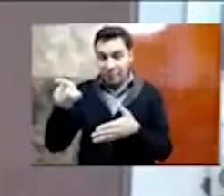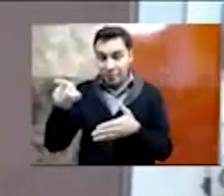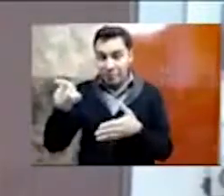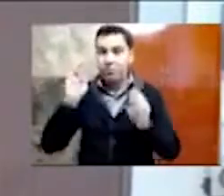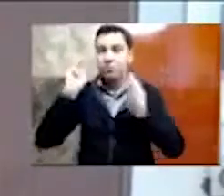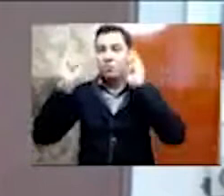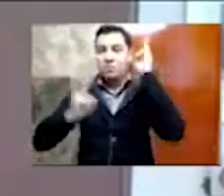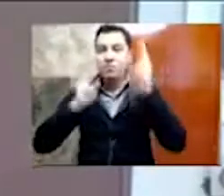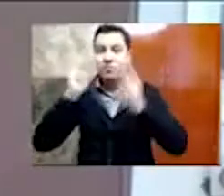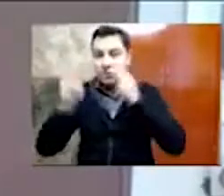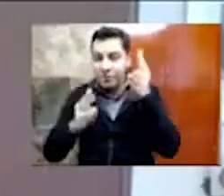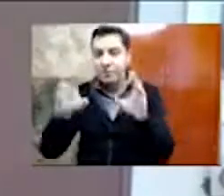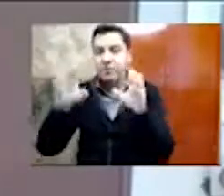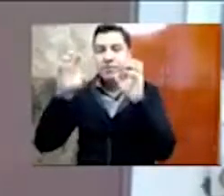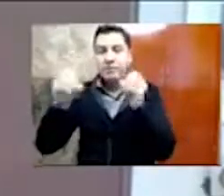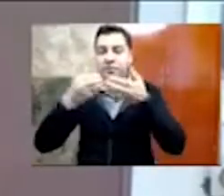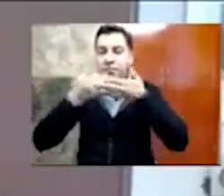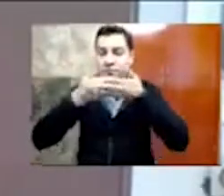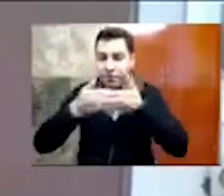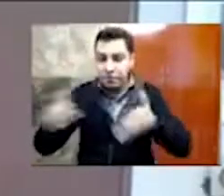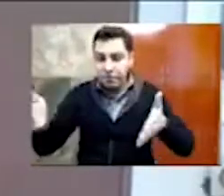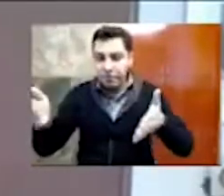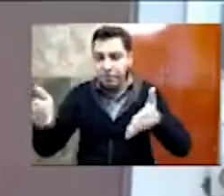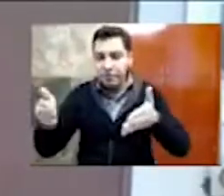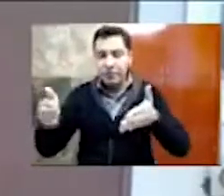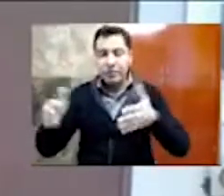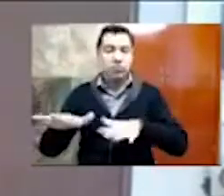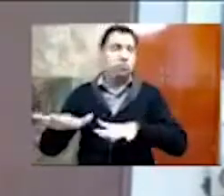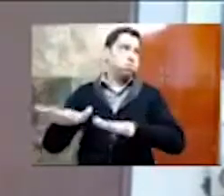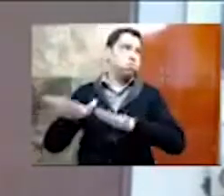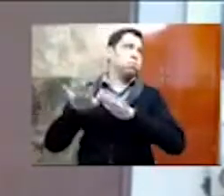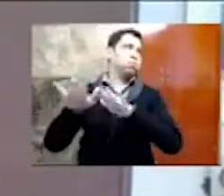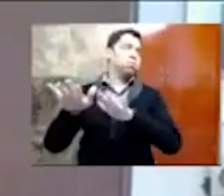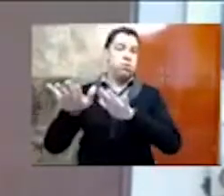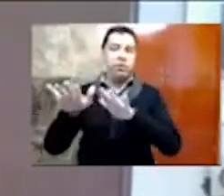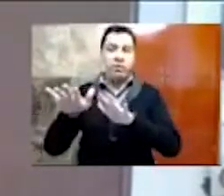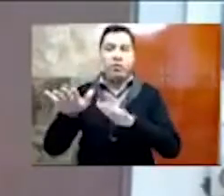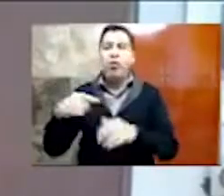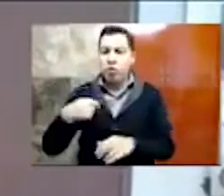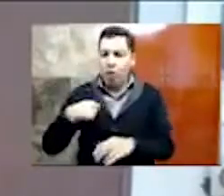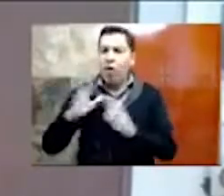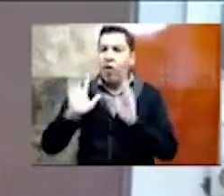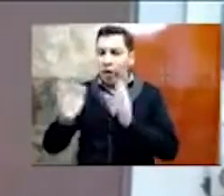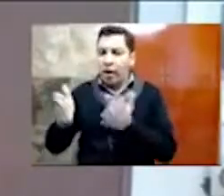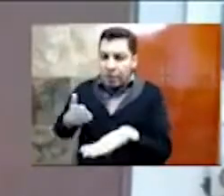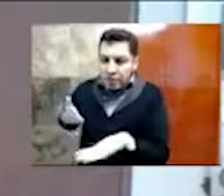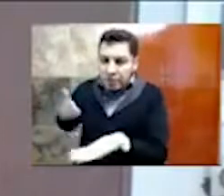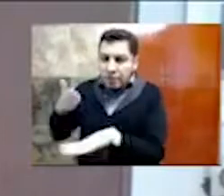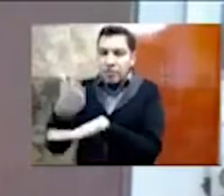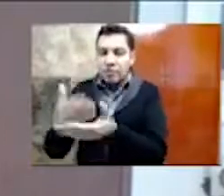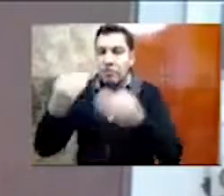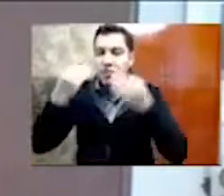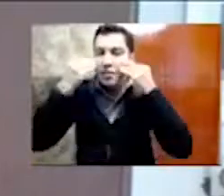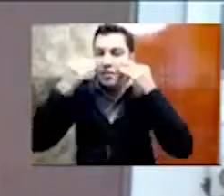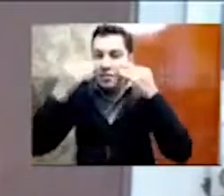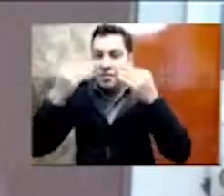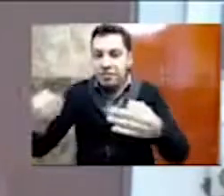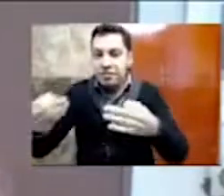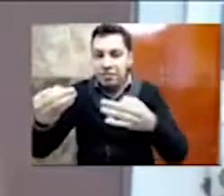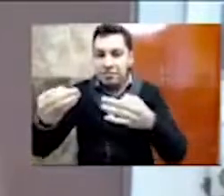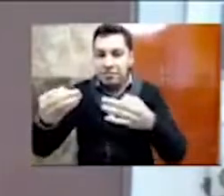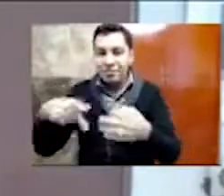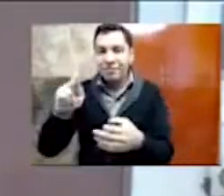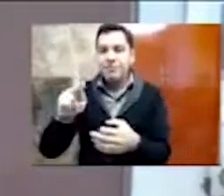verdaderamente son impresionantes, yo ya tuve la fortuna de verlos, espero que pronto todos